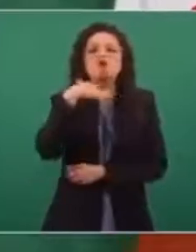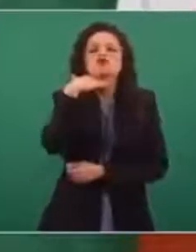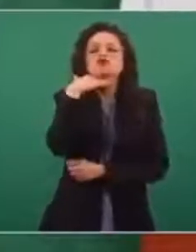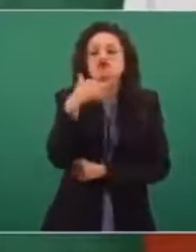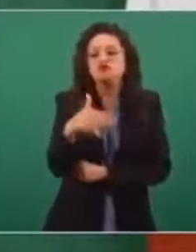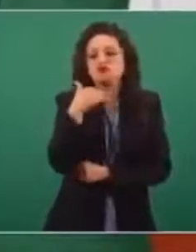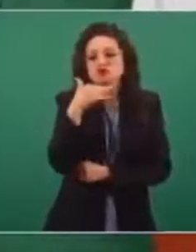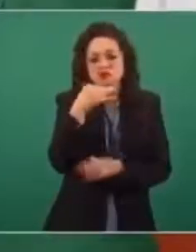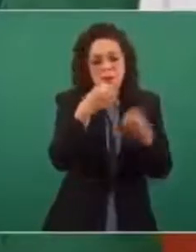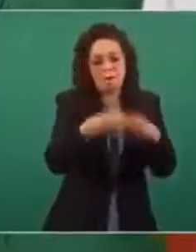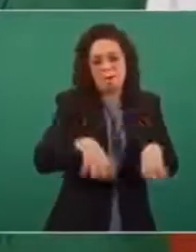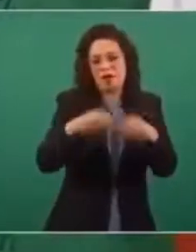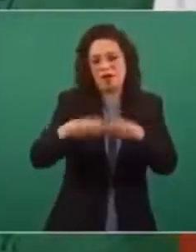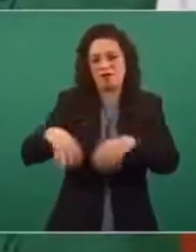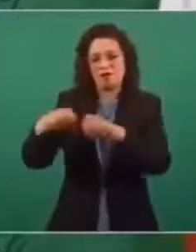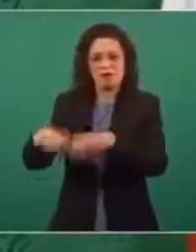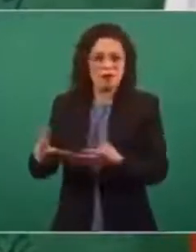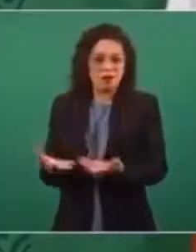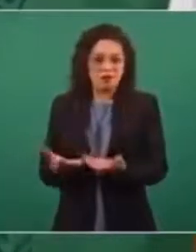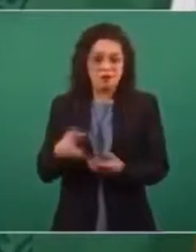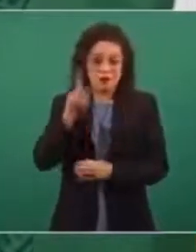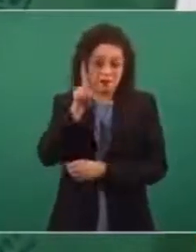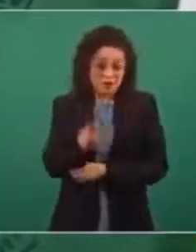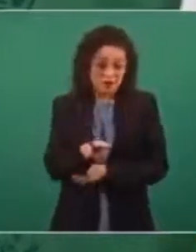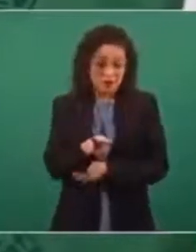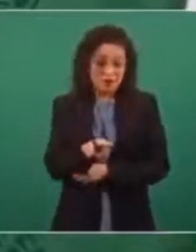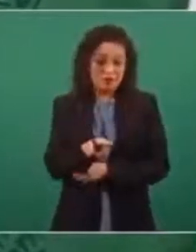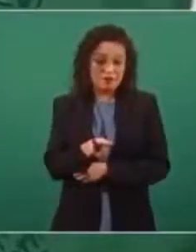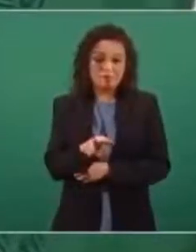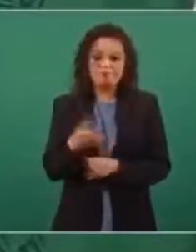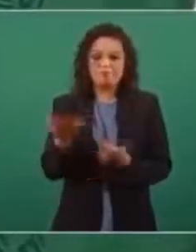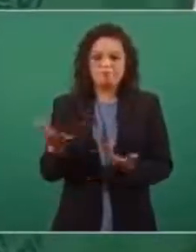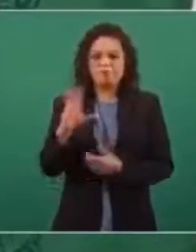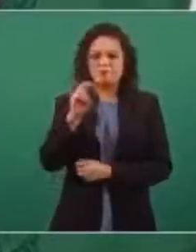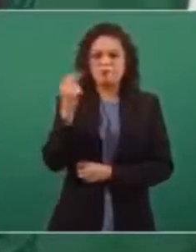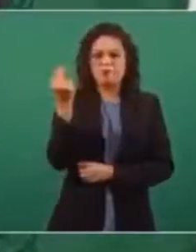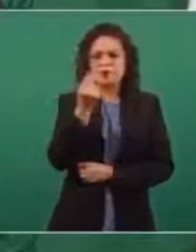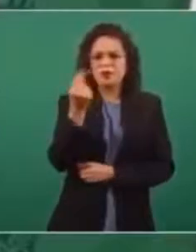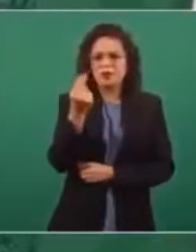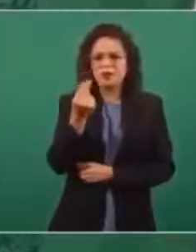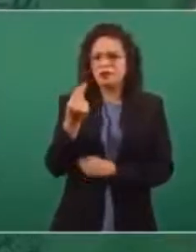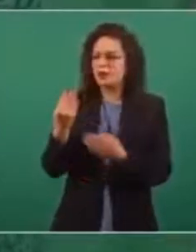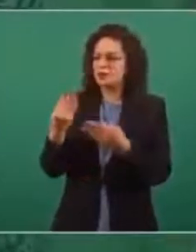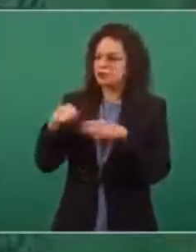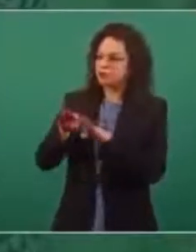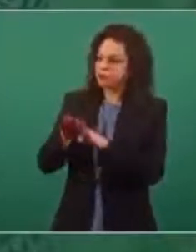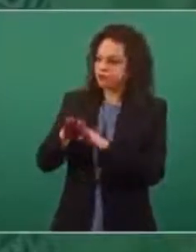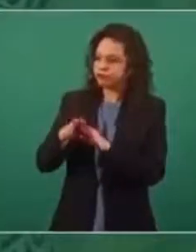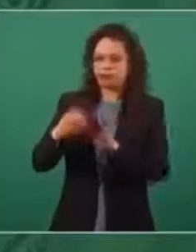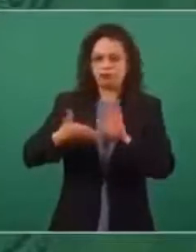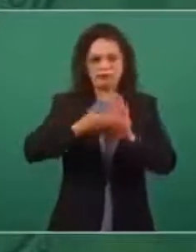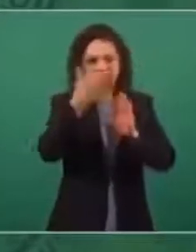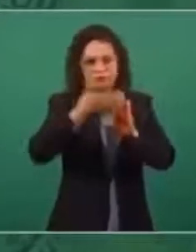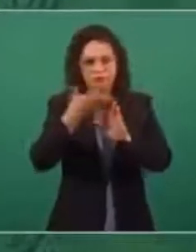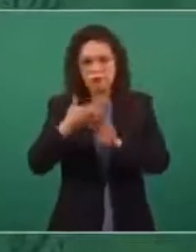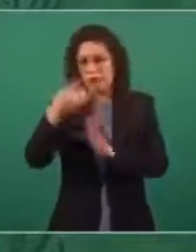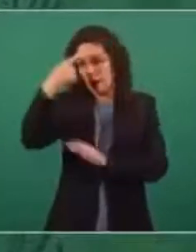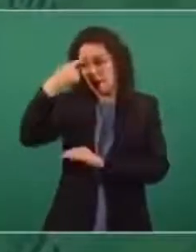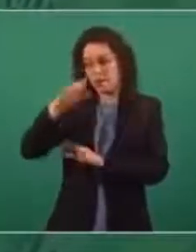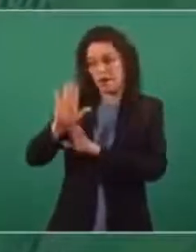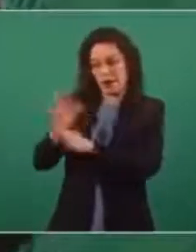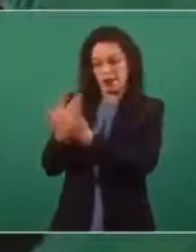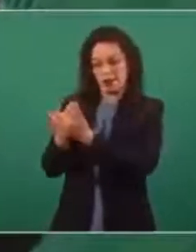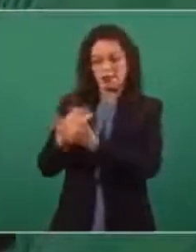de suspender obras para comprar las vacunas,